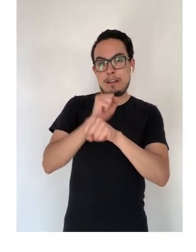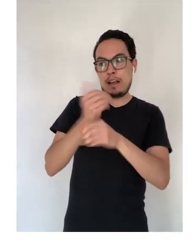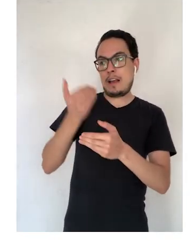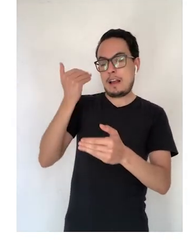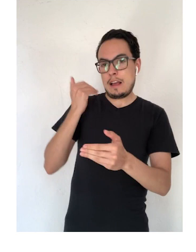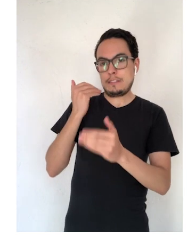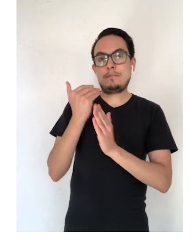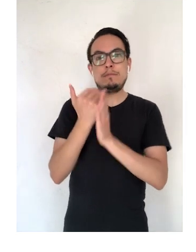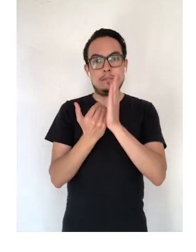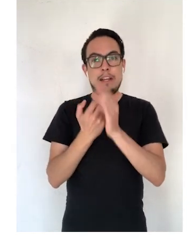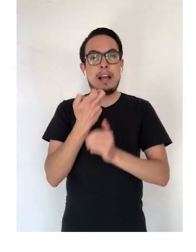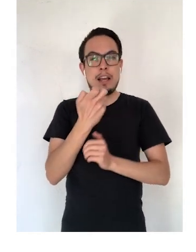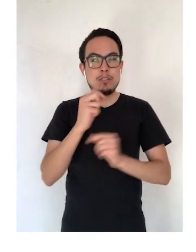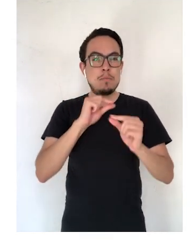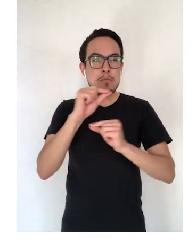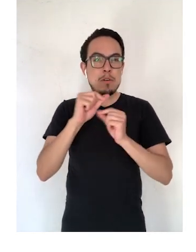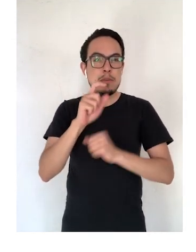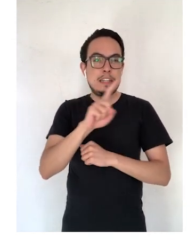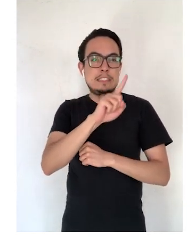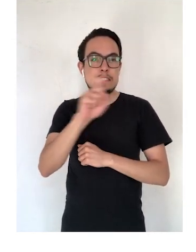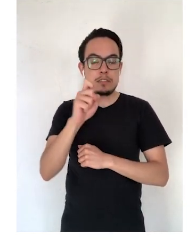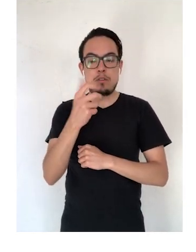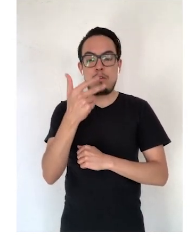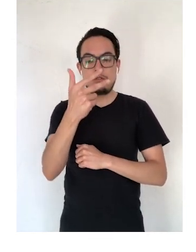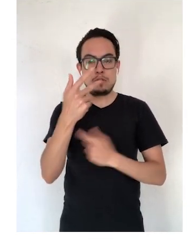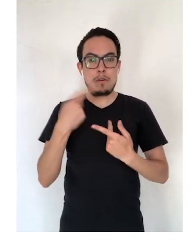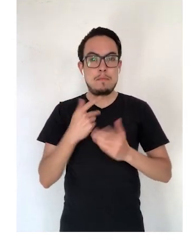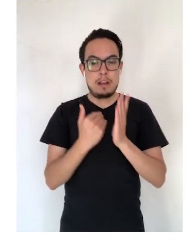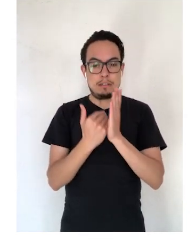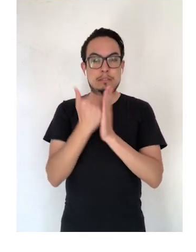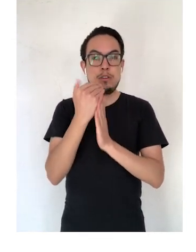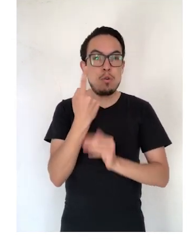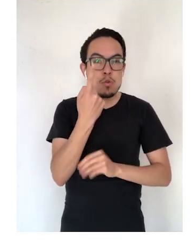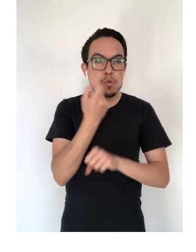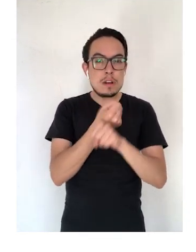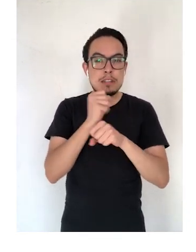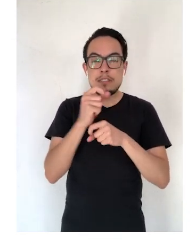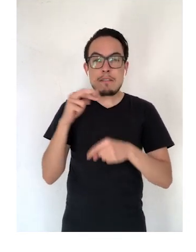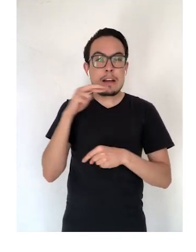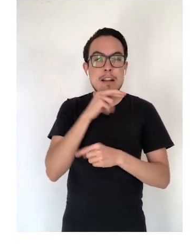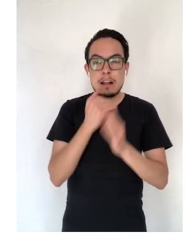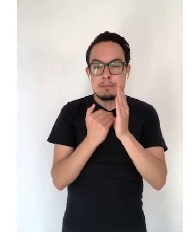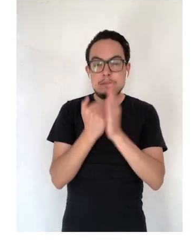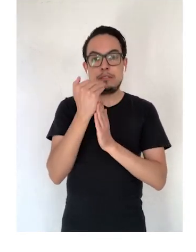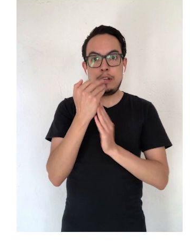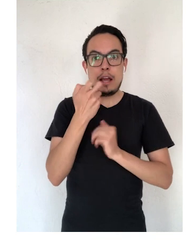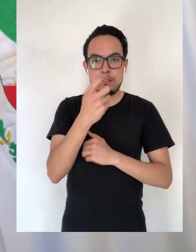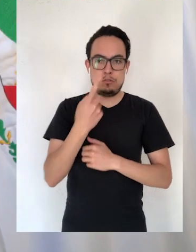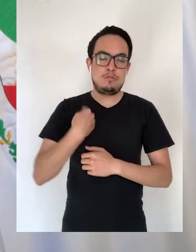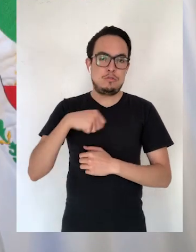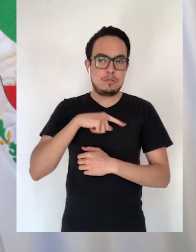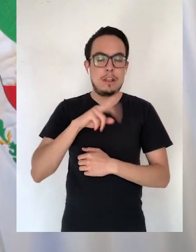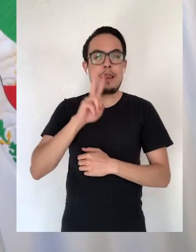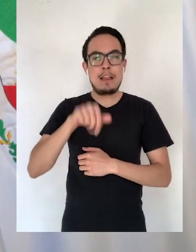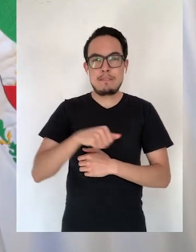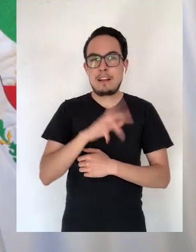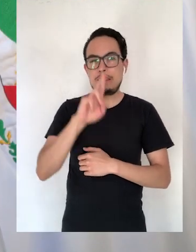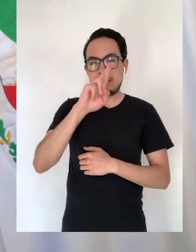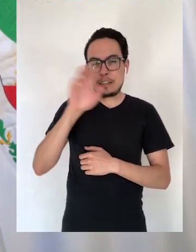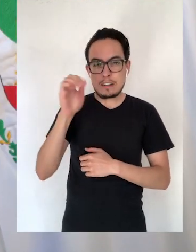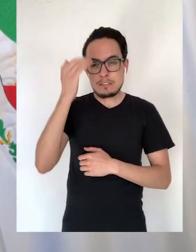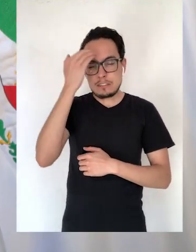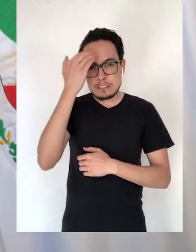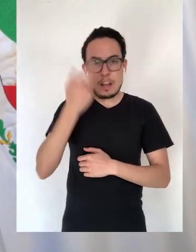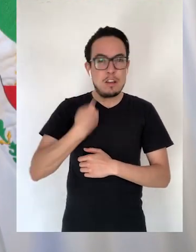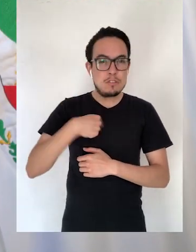semana pasada, un incremento de 108 activos que corresponden a un 7% en tan solo una semana. Debemos reconocer que